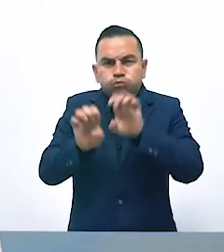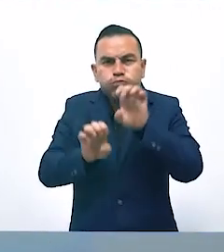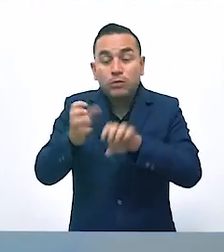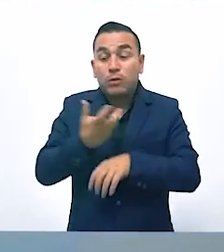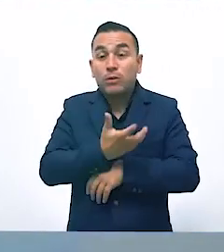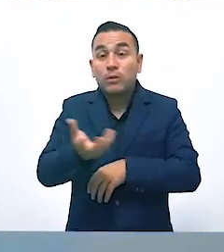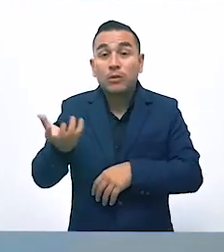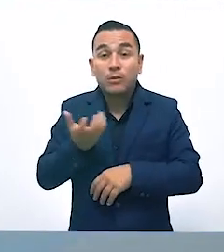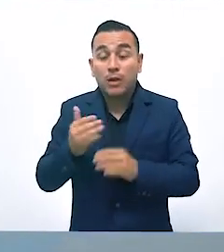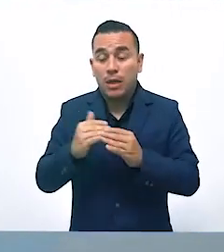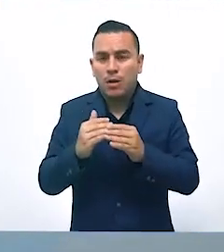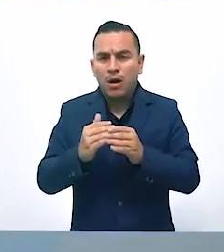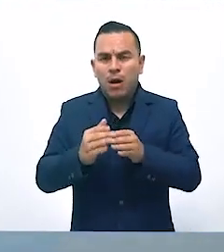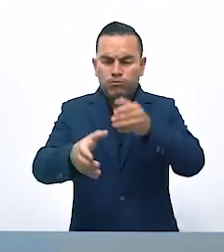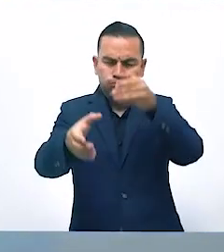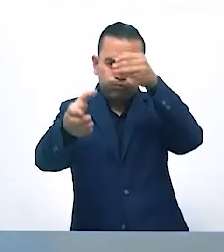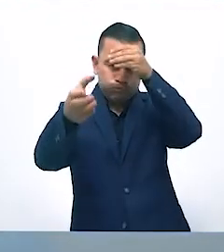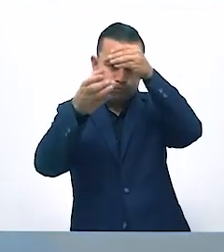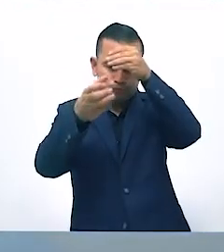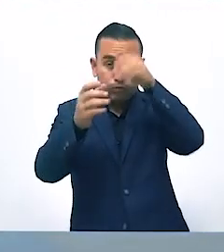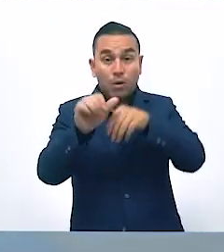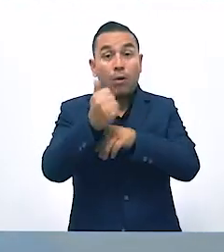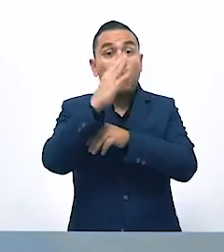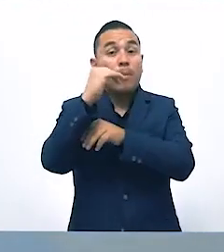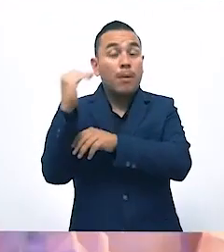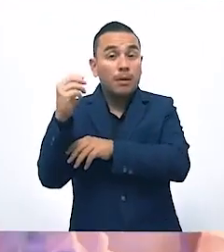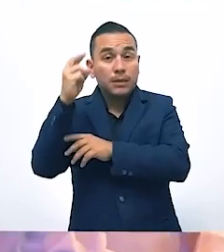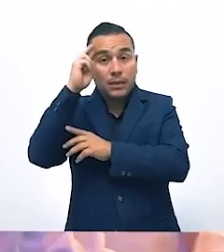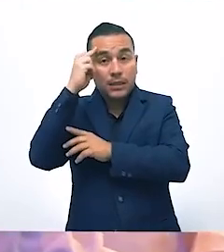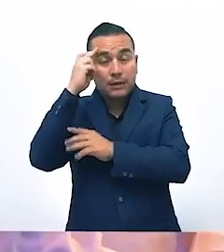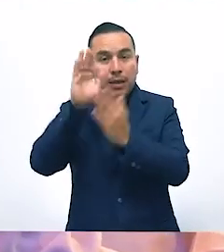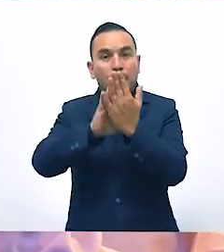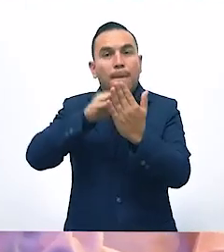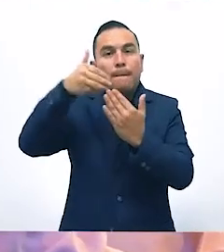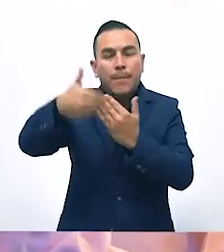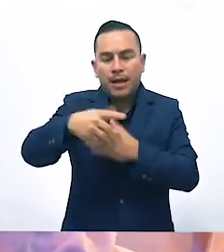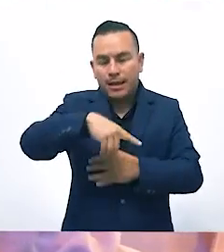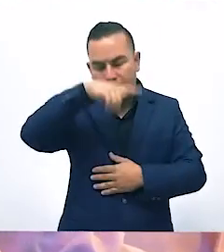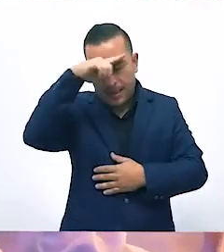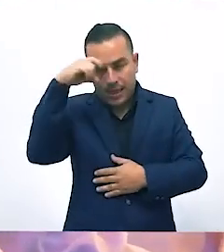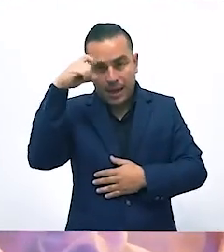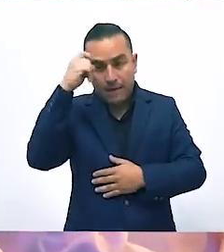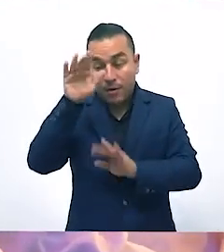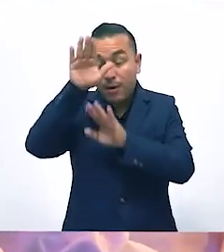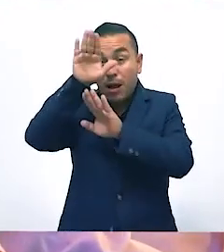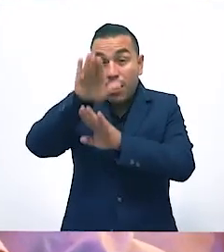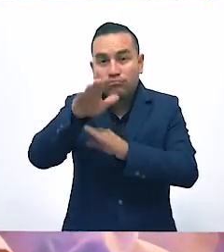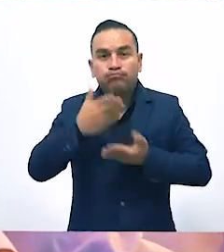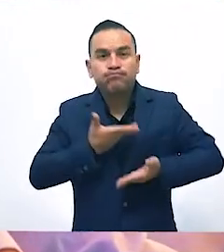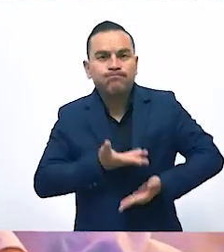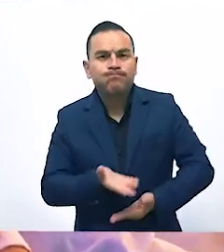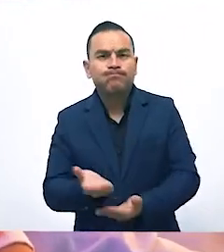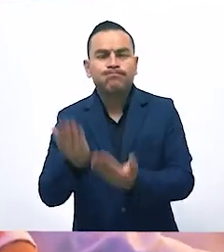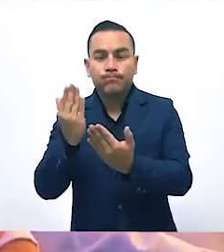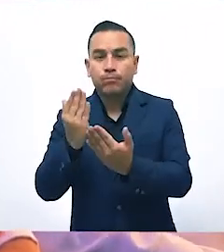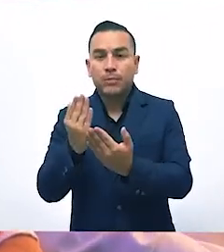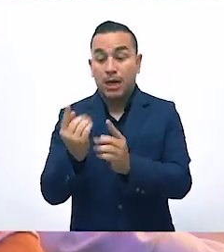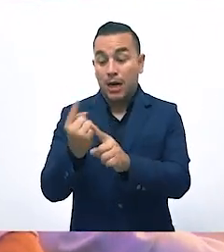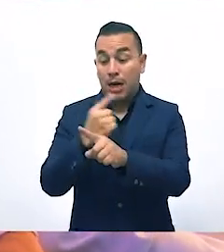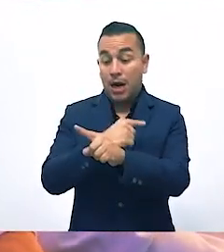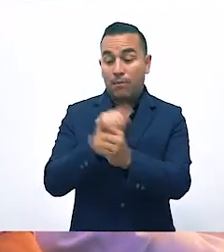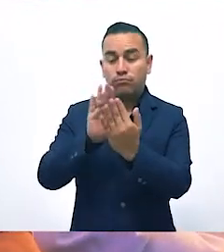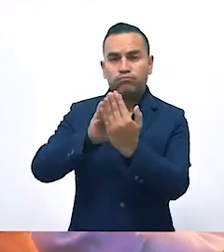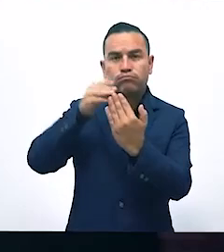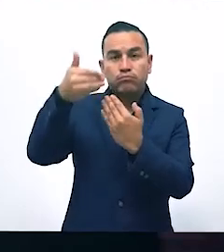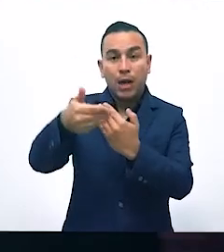Panamericana de la Salud y expertos internacionales, en un plan de trabajo para el parto respetado. Decidimos convertir este